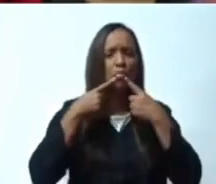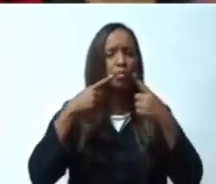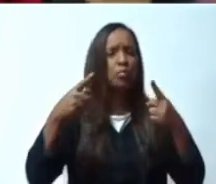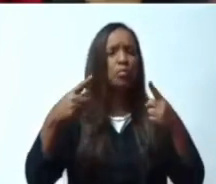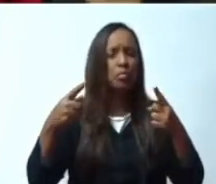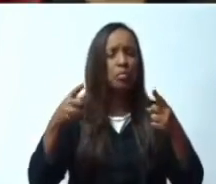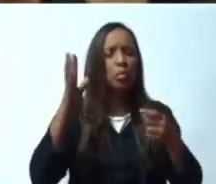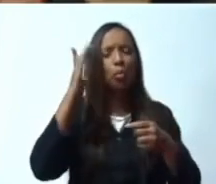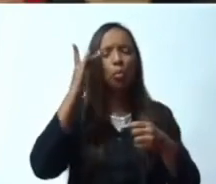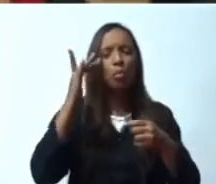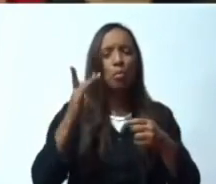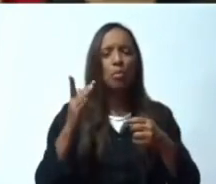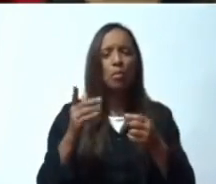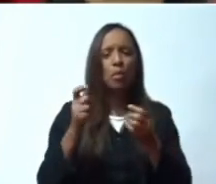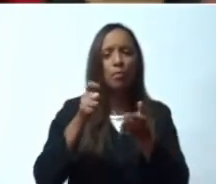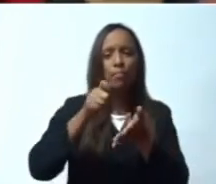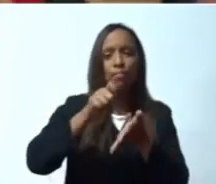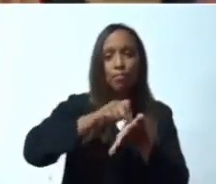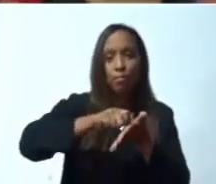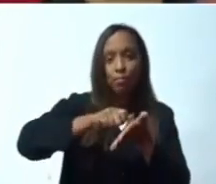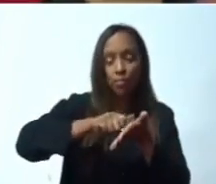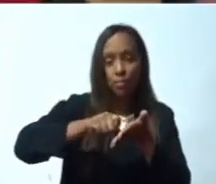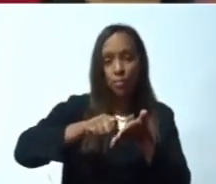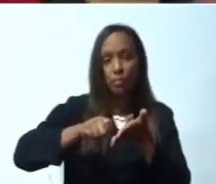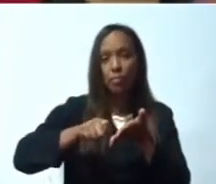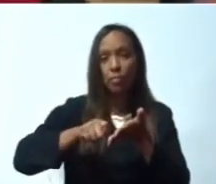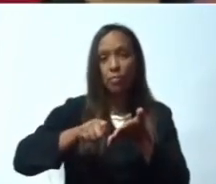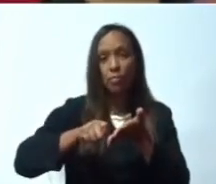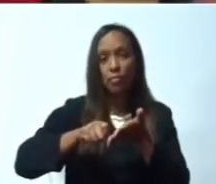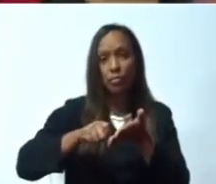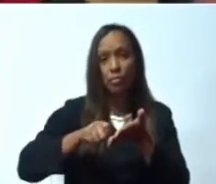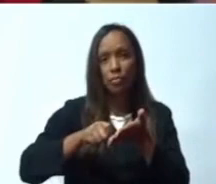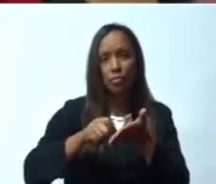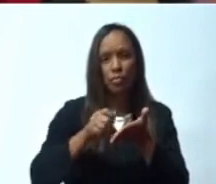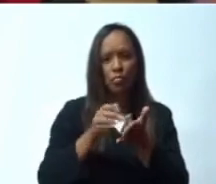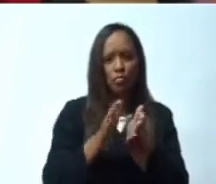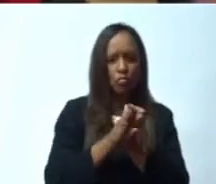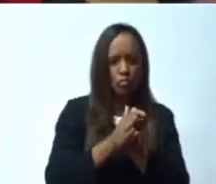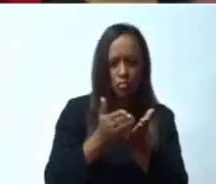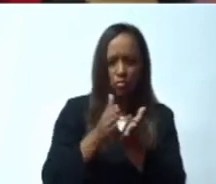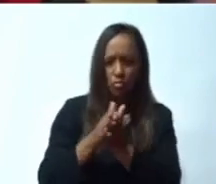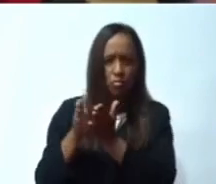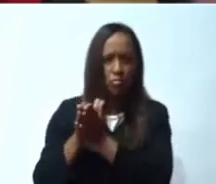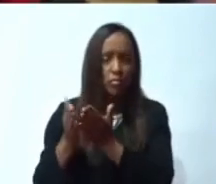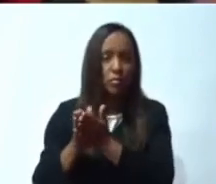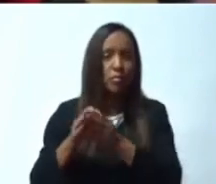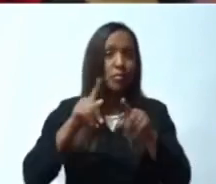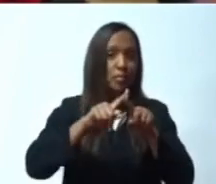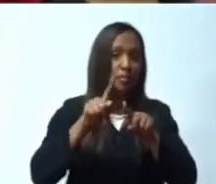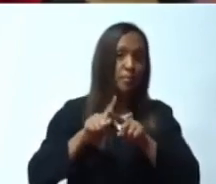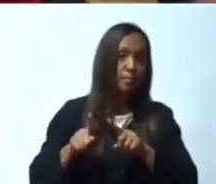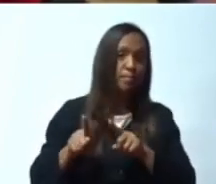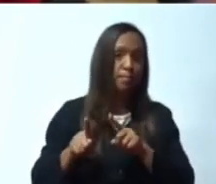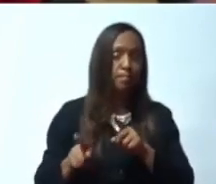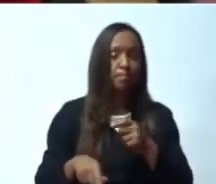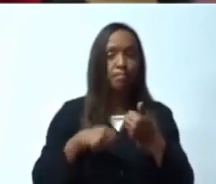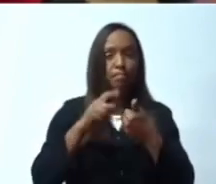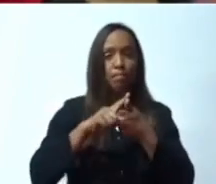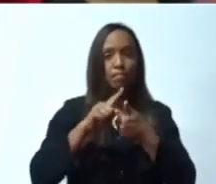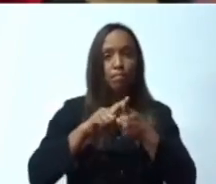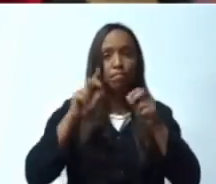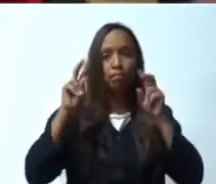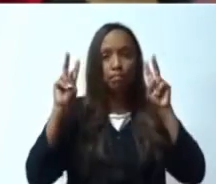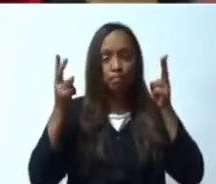que han recibido menciones internacionales, como acabamos de decir. Entre ellas podemos mencionar piel